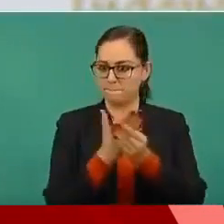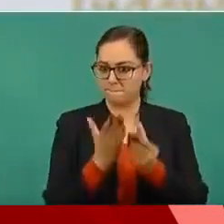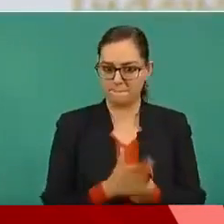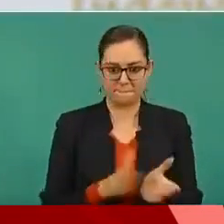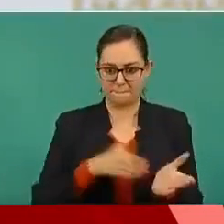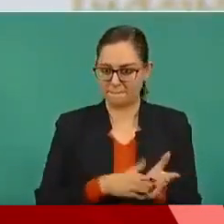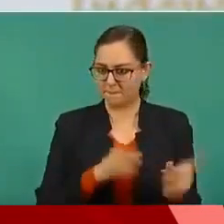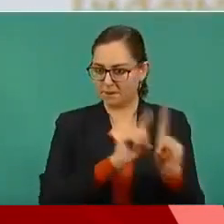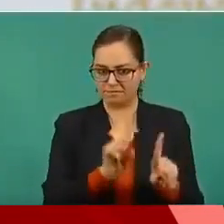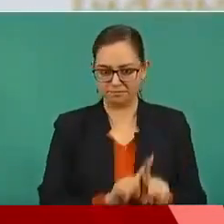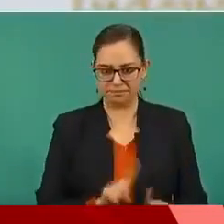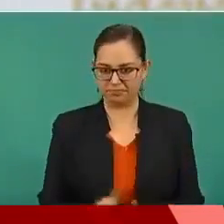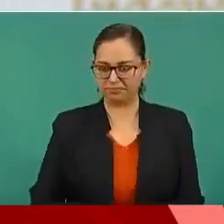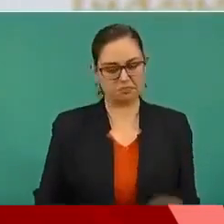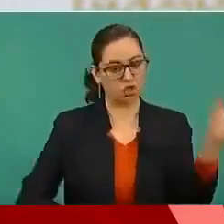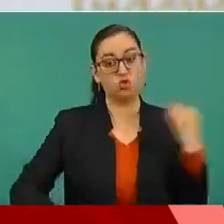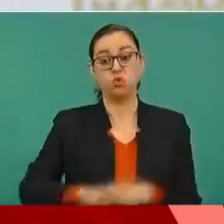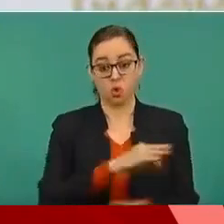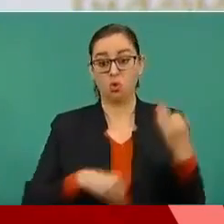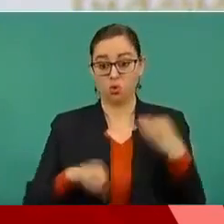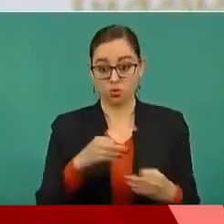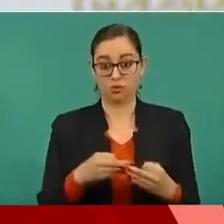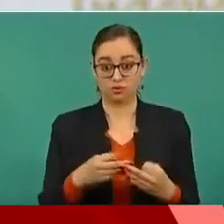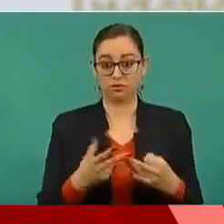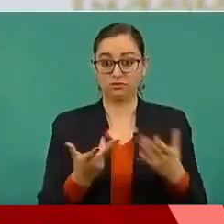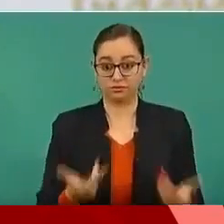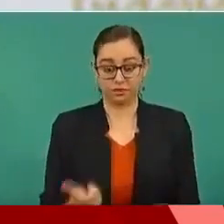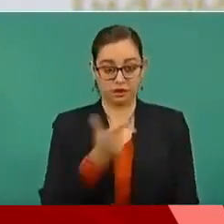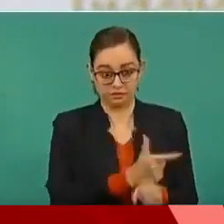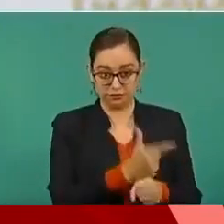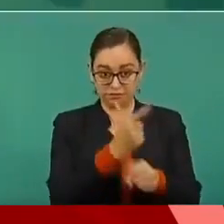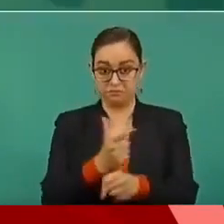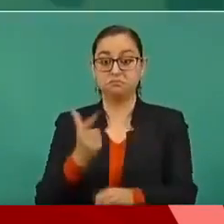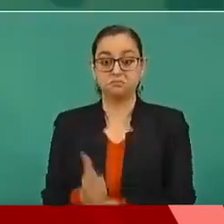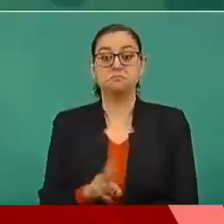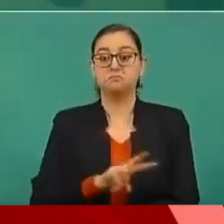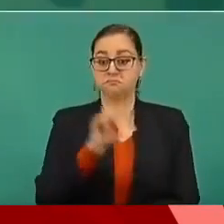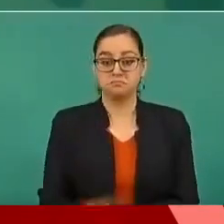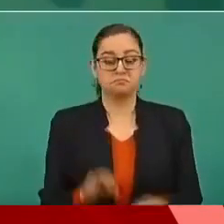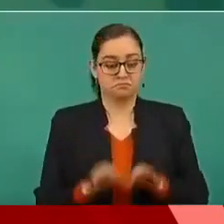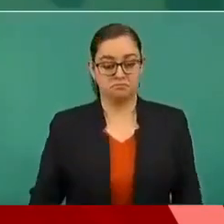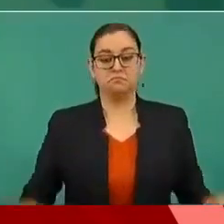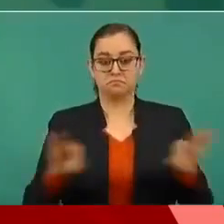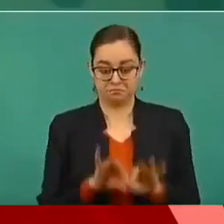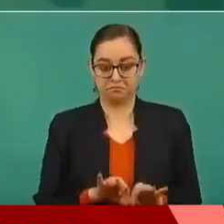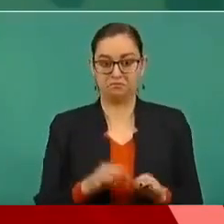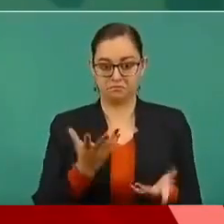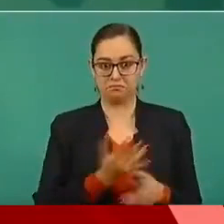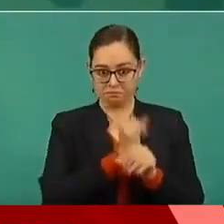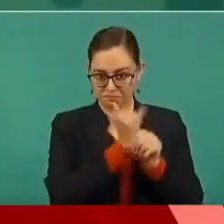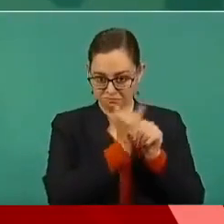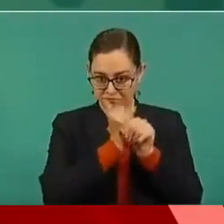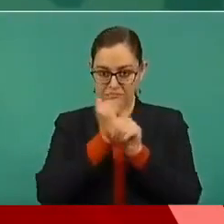documentos y se están encontrando testimonios muy importantes para la investigación.